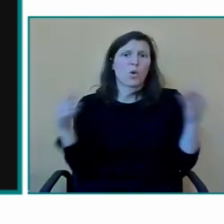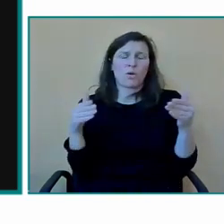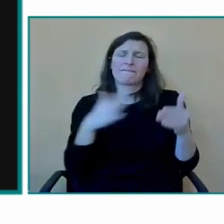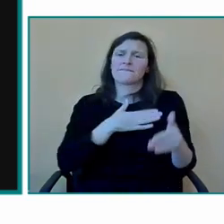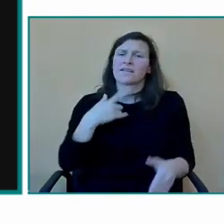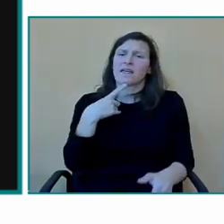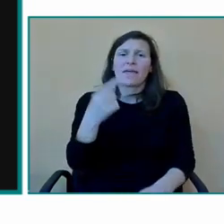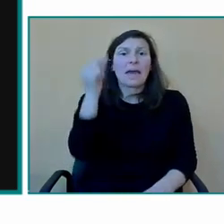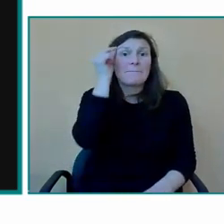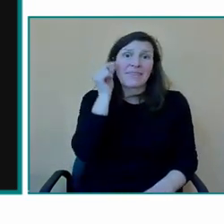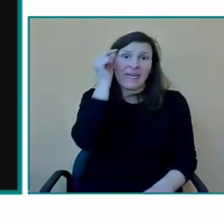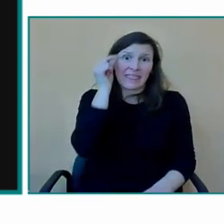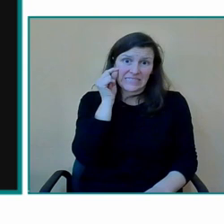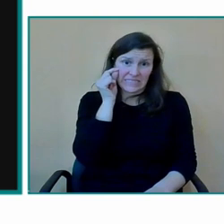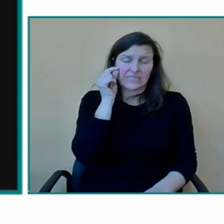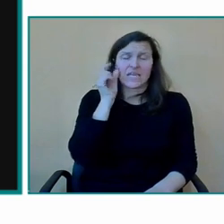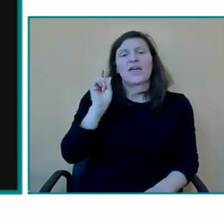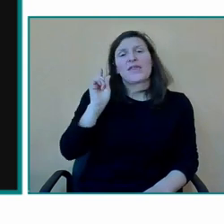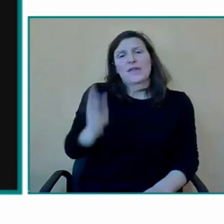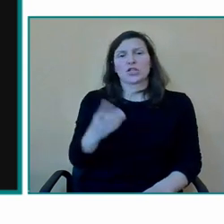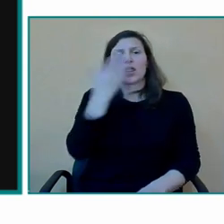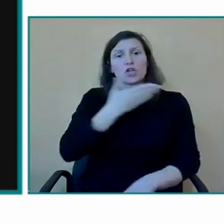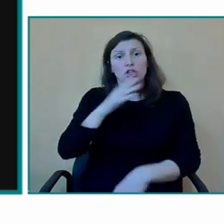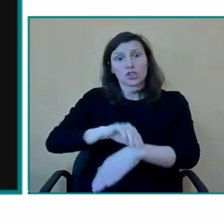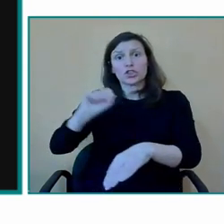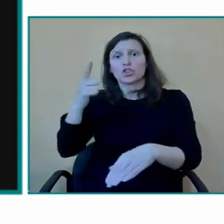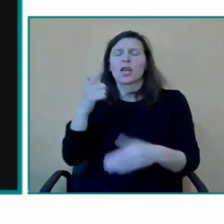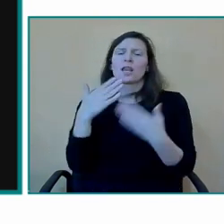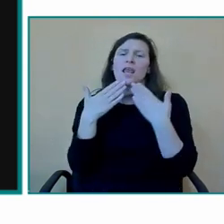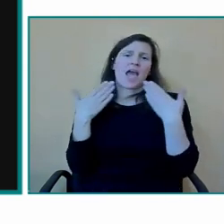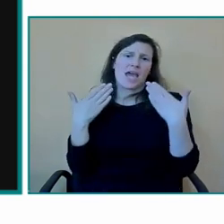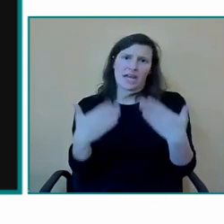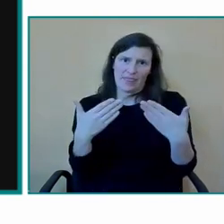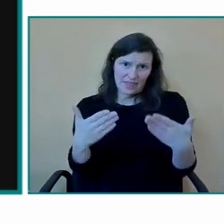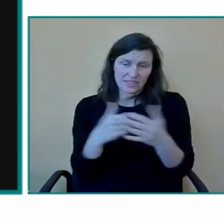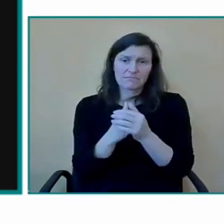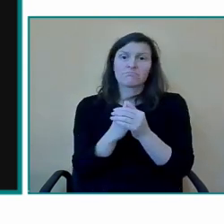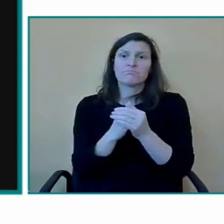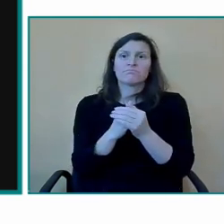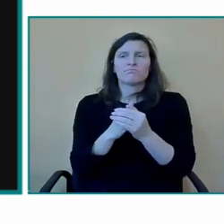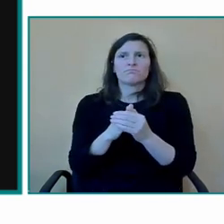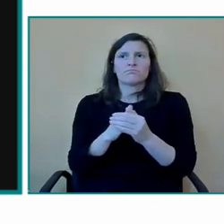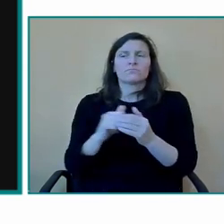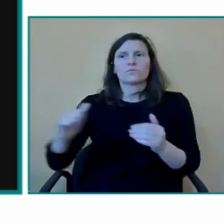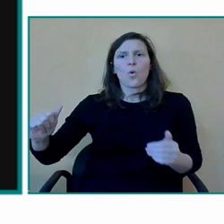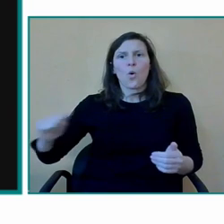Mercedes Hernández directora del colegio El Sol por la oportunidad de poder estar